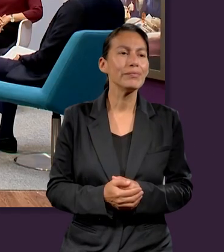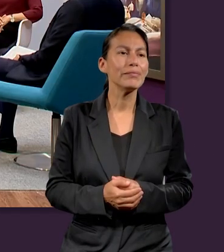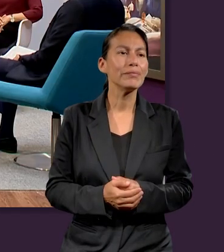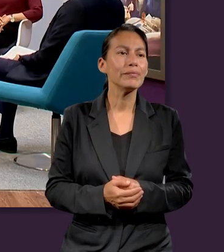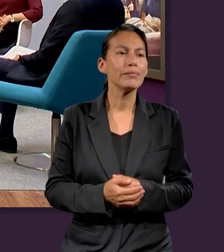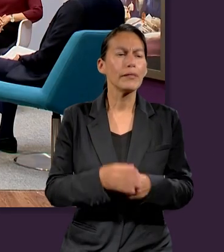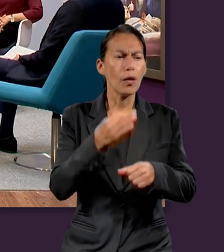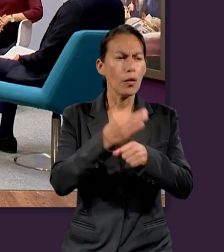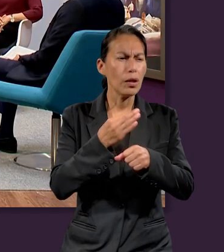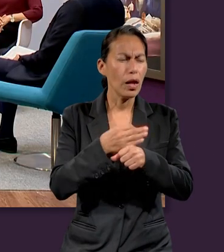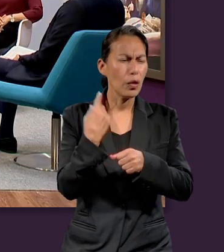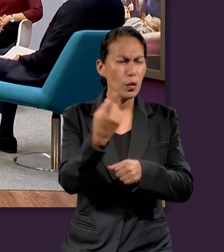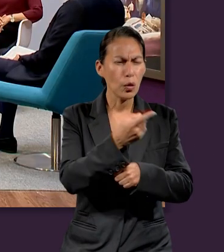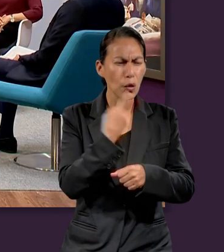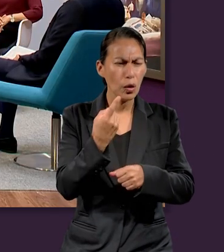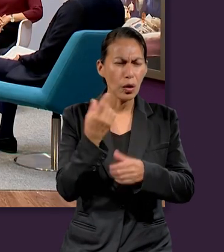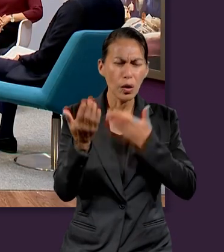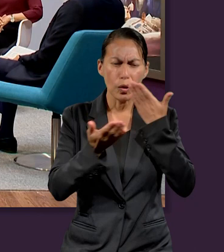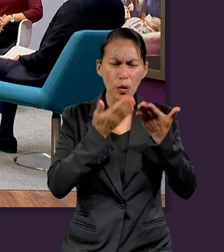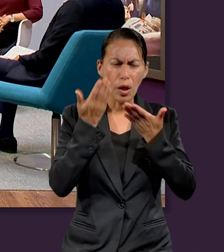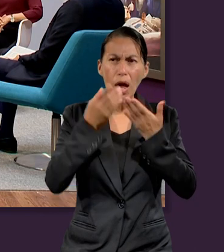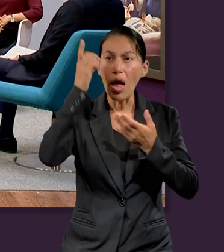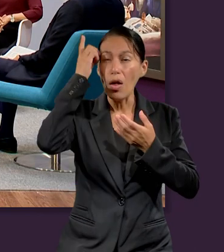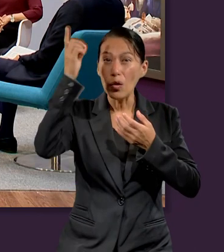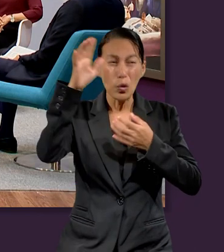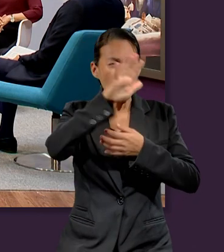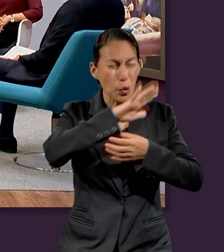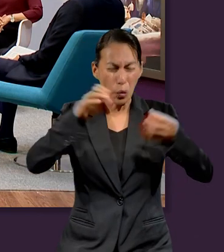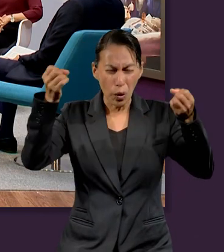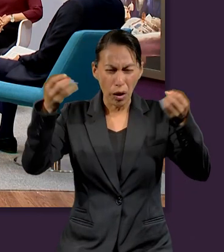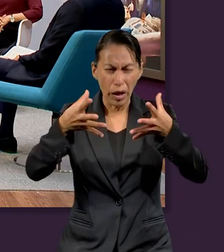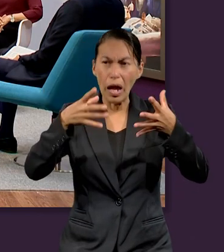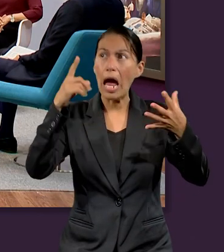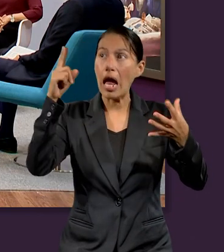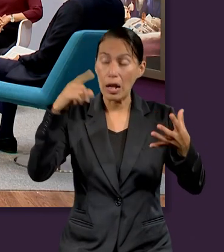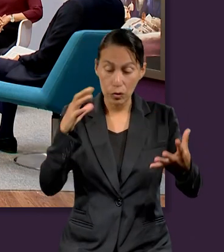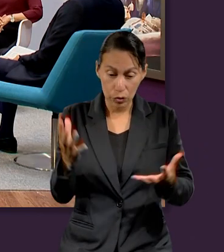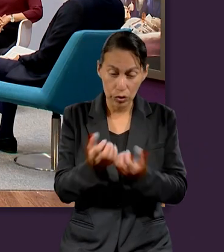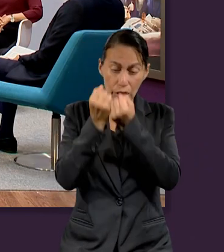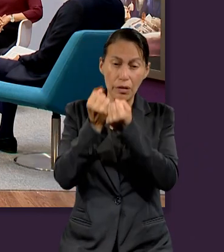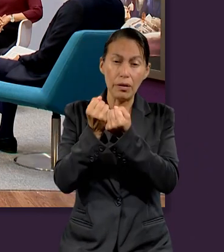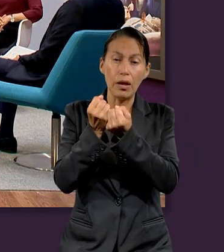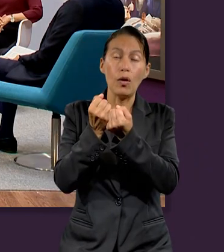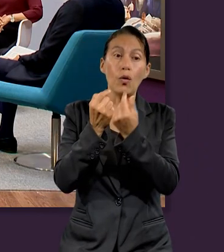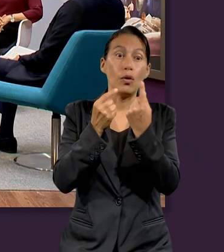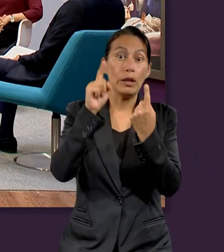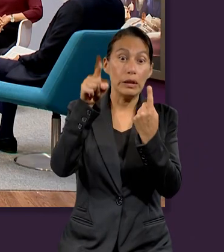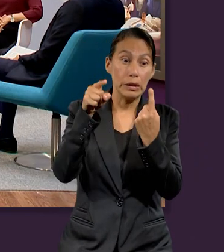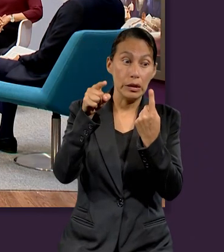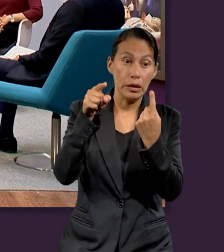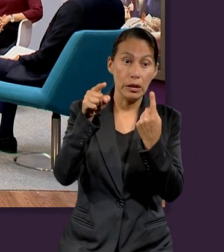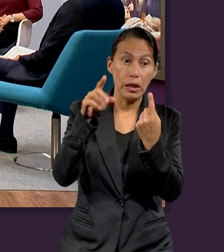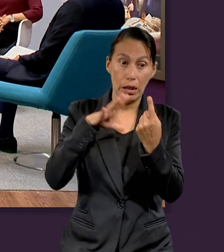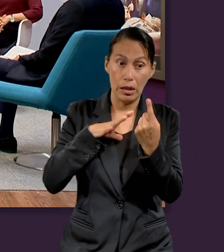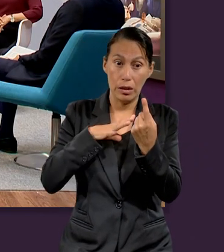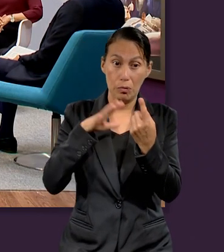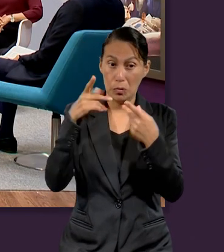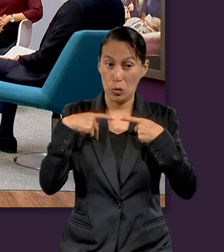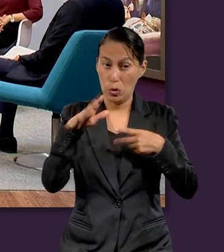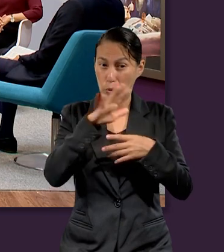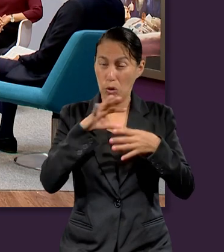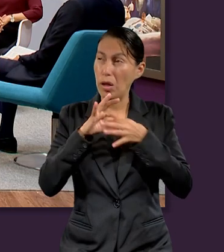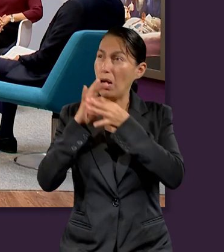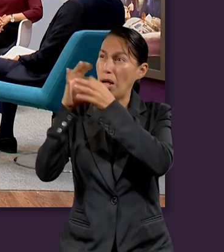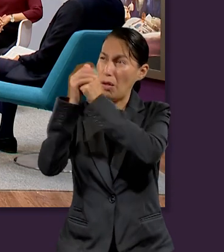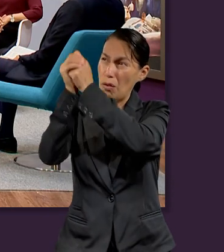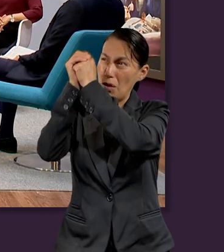Chicos, hemos analizado que hay que adorar a Dios porque es el Criador, porque es nuestro Redentor y que hay una señal distintiva entre los que adoran a